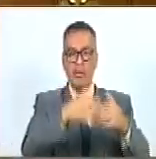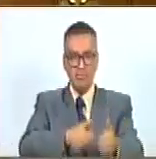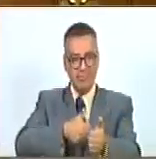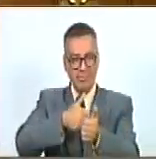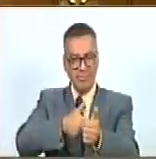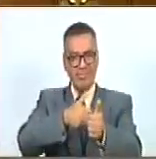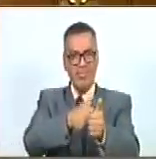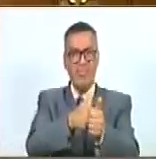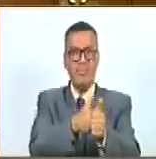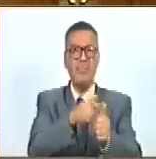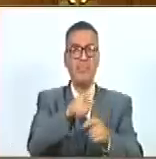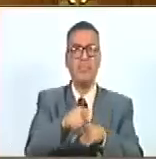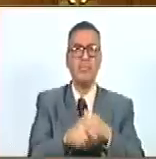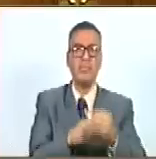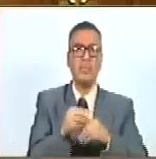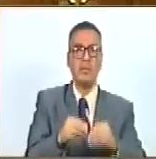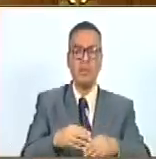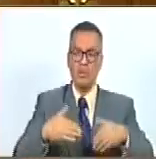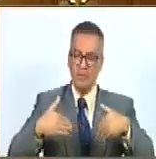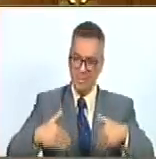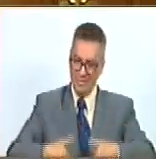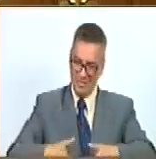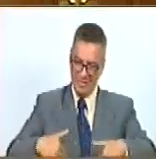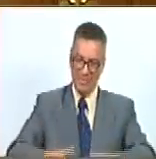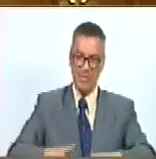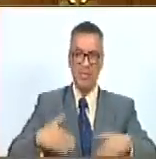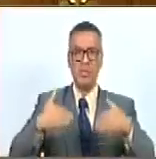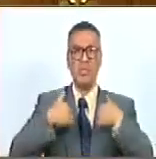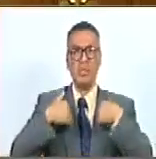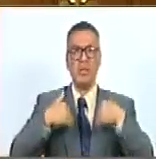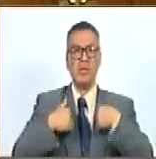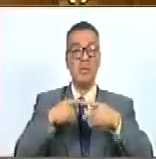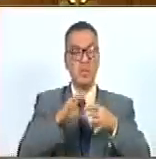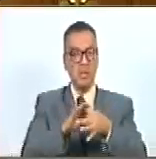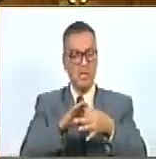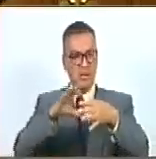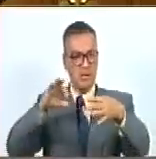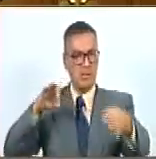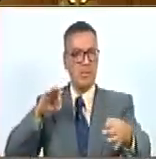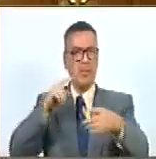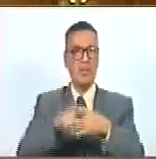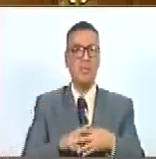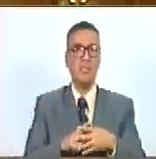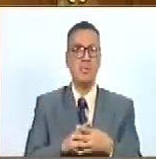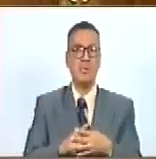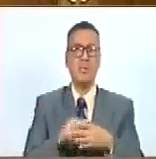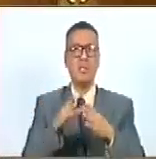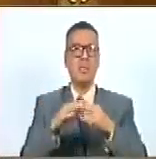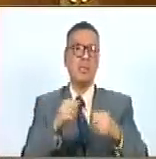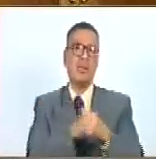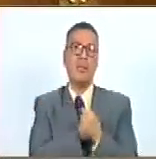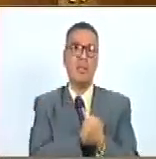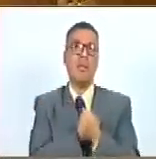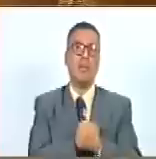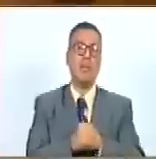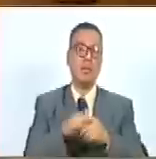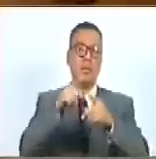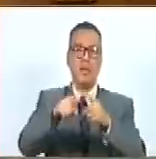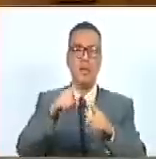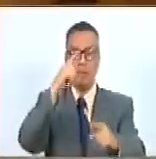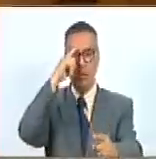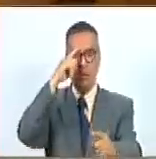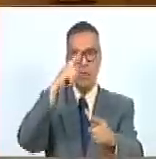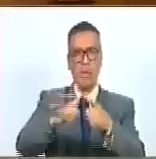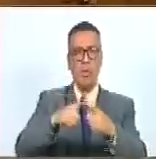y que con sacrificio, con desprendimiento, con infinito amor y fe en una causa